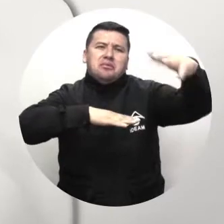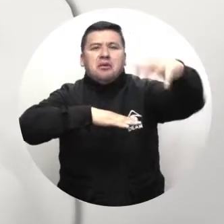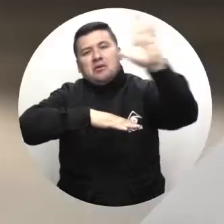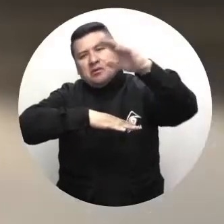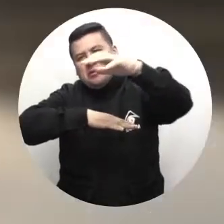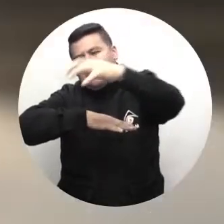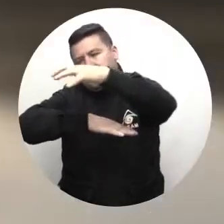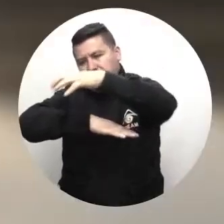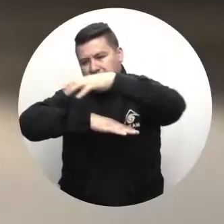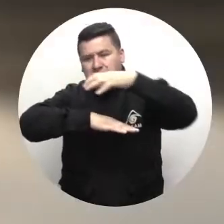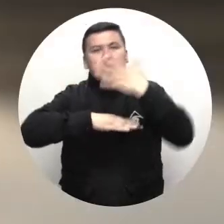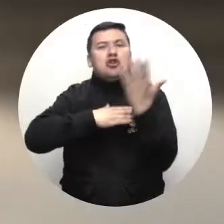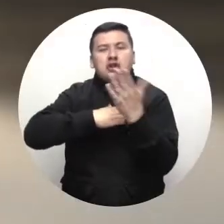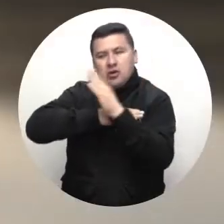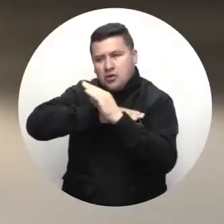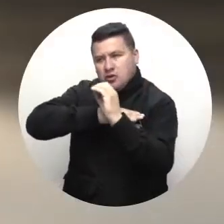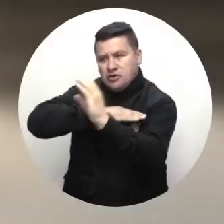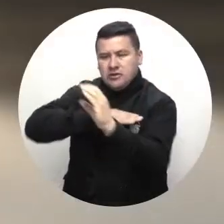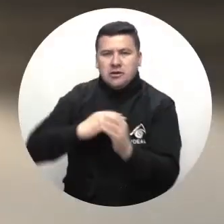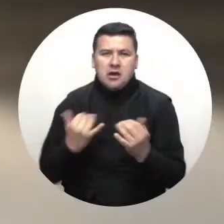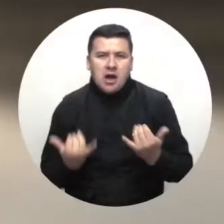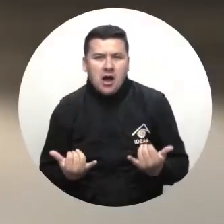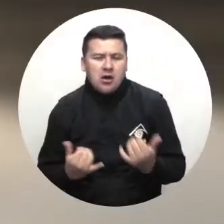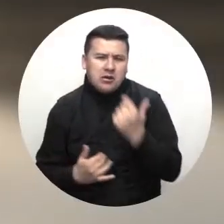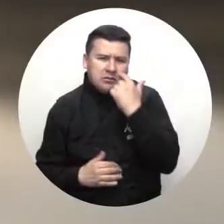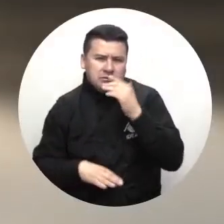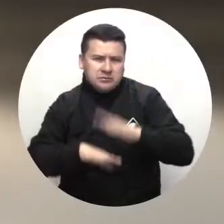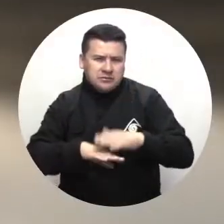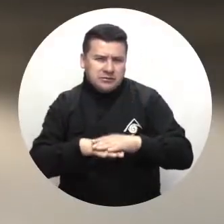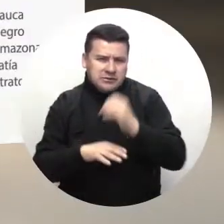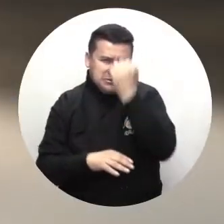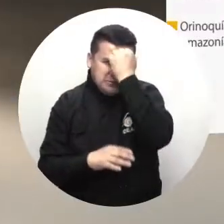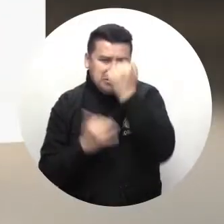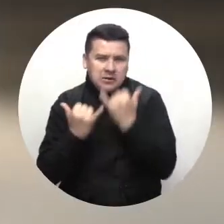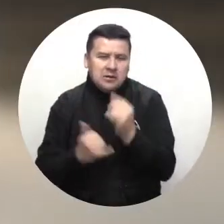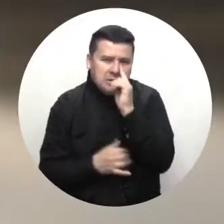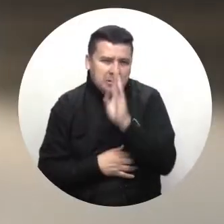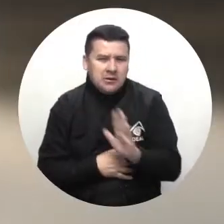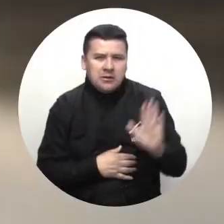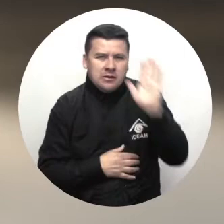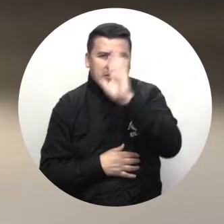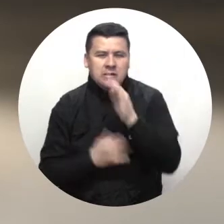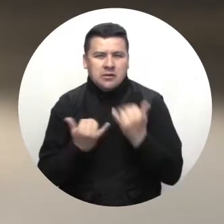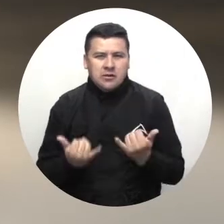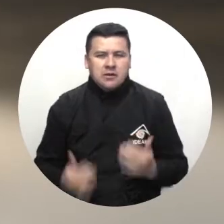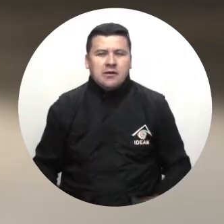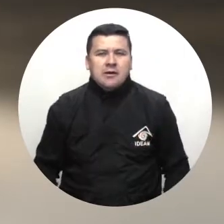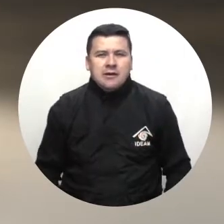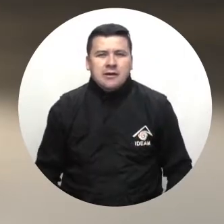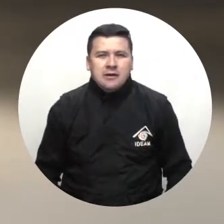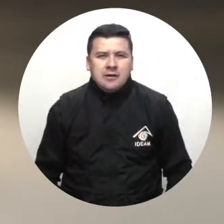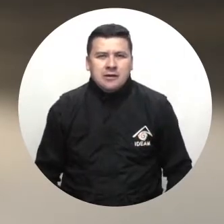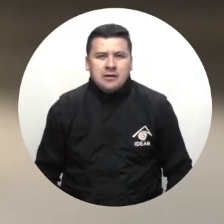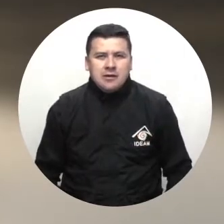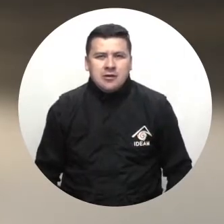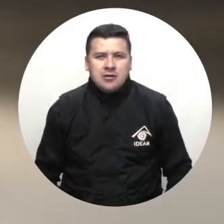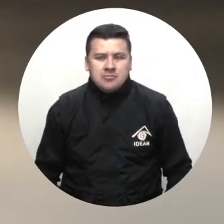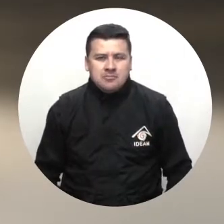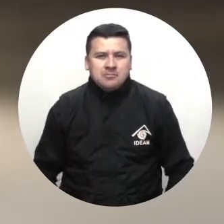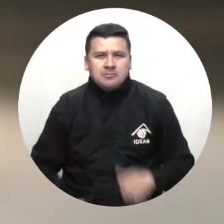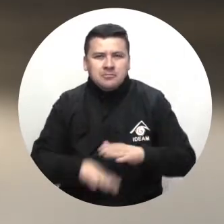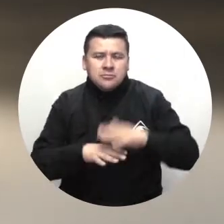lloviznas pasajeras hacia el occidente de la sabana. Ahora, mucha atención a las principales alertas para hoy a nivel nacional.